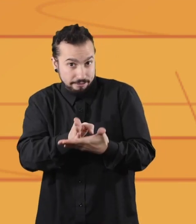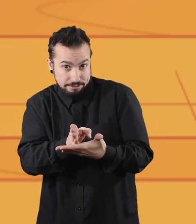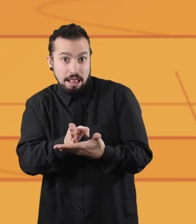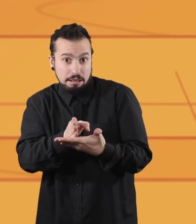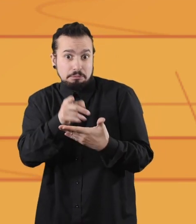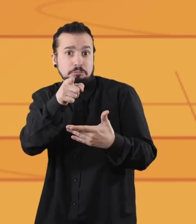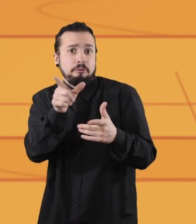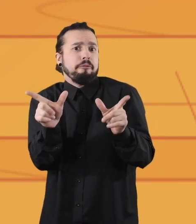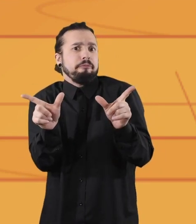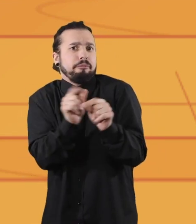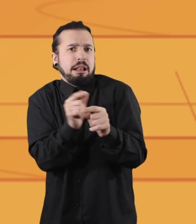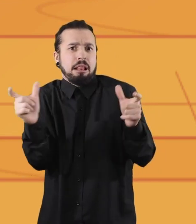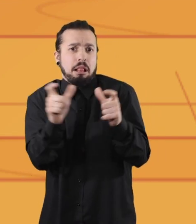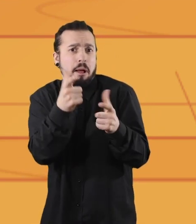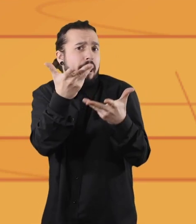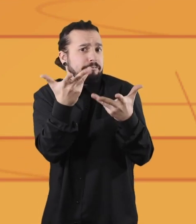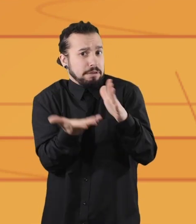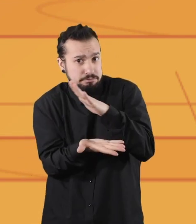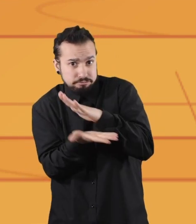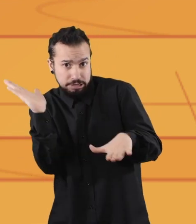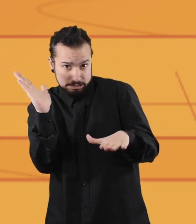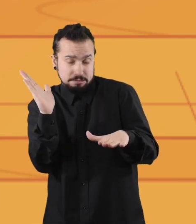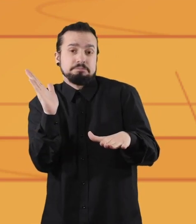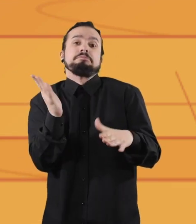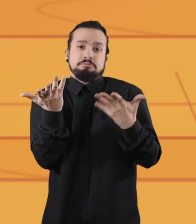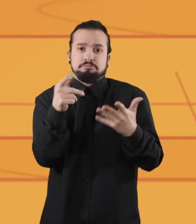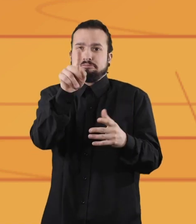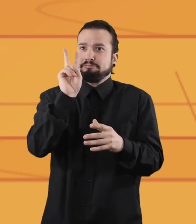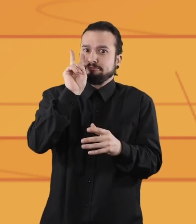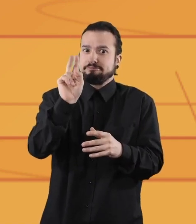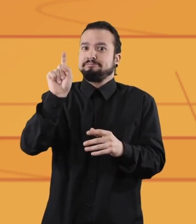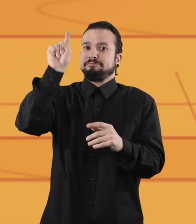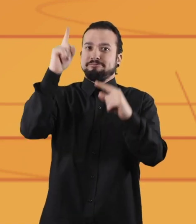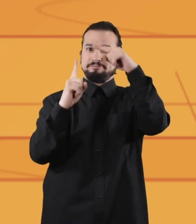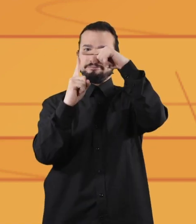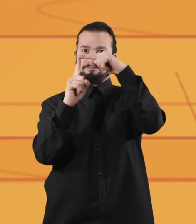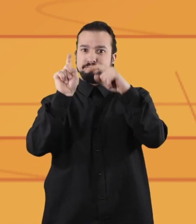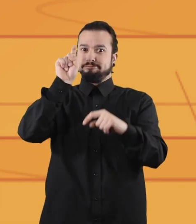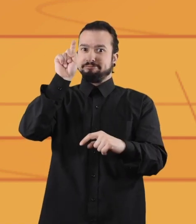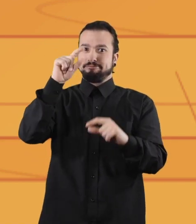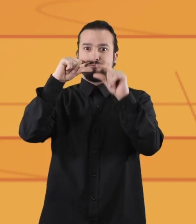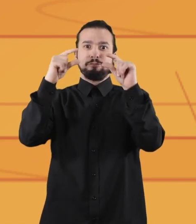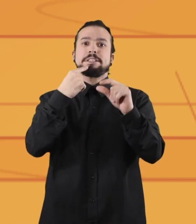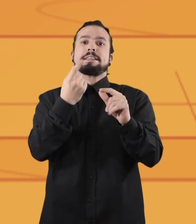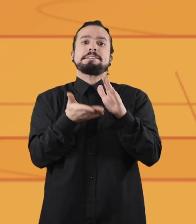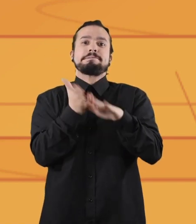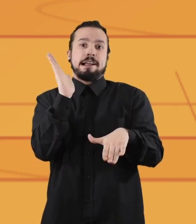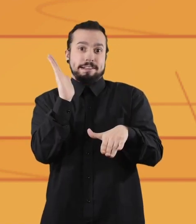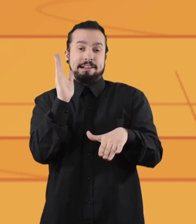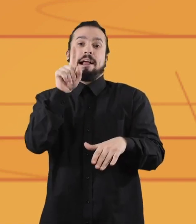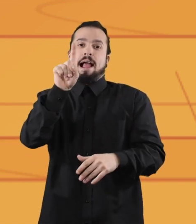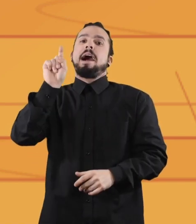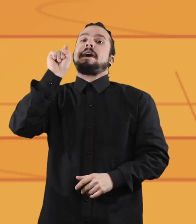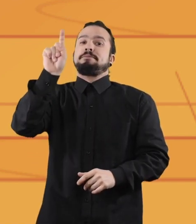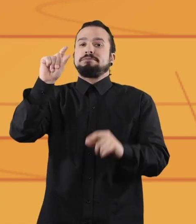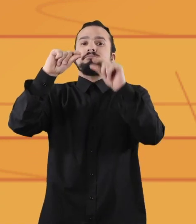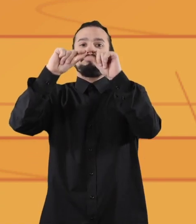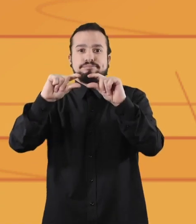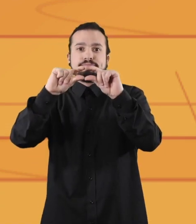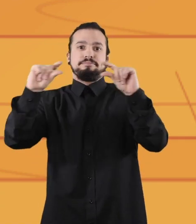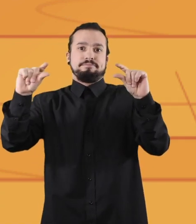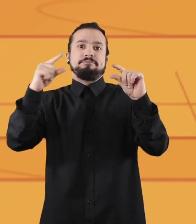Finalmente, cuando quieras dejar la reunión, toca el botón rojo que dice salir y luego presiona salir de la reunión.